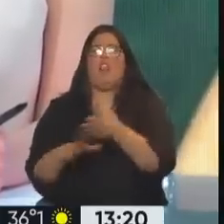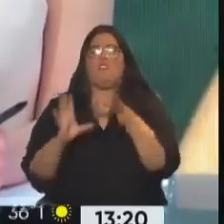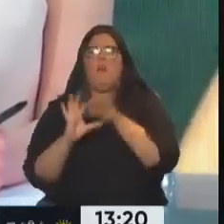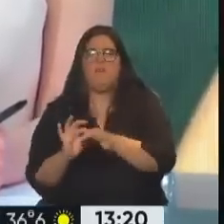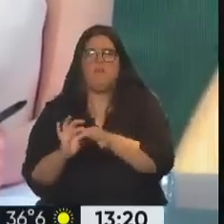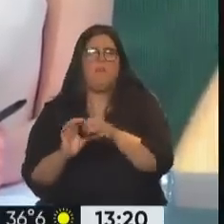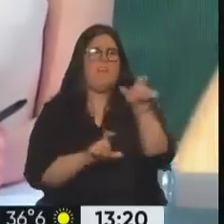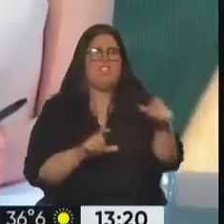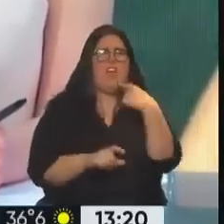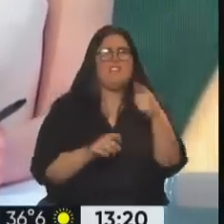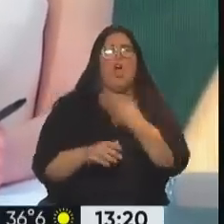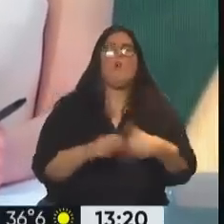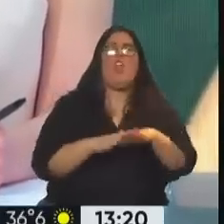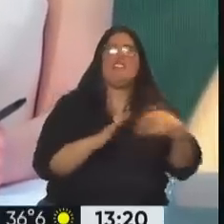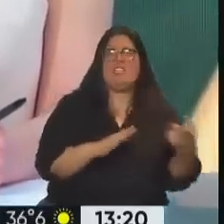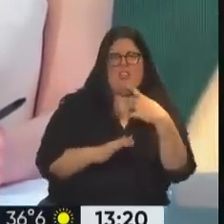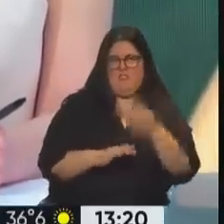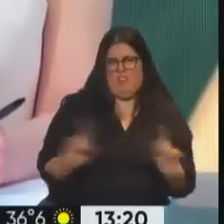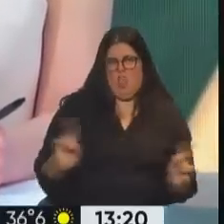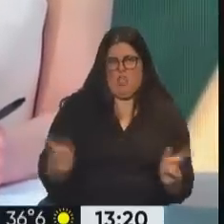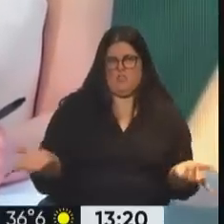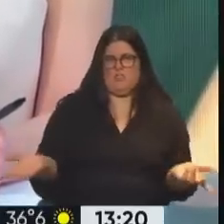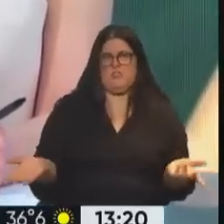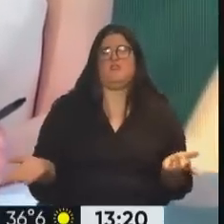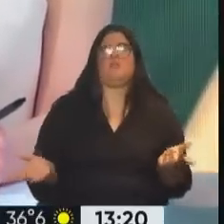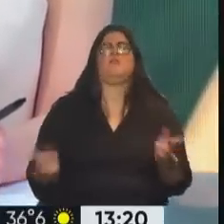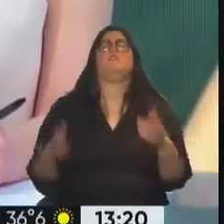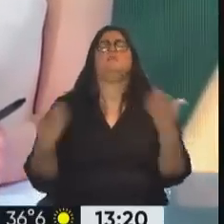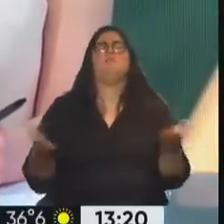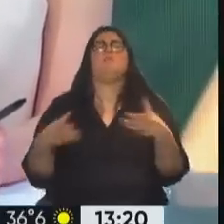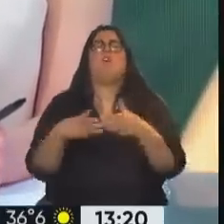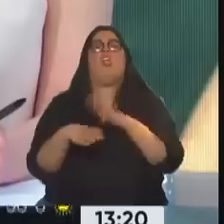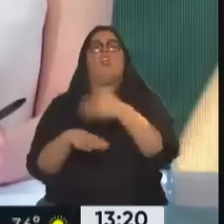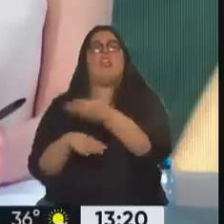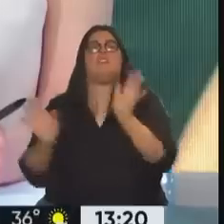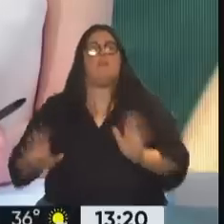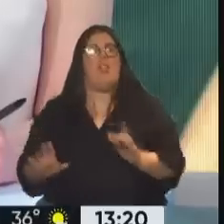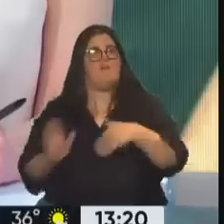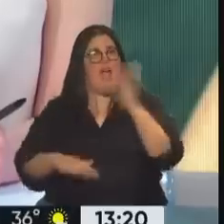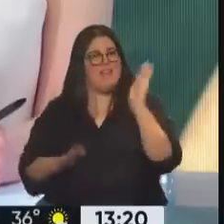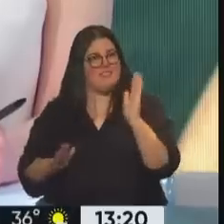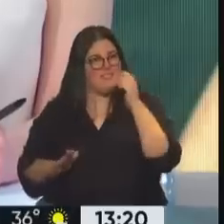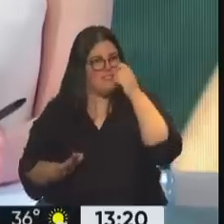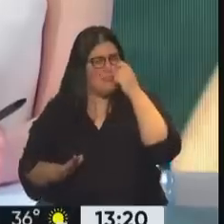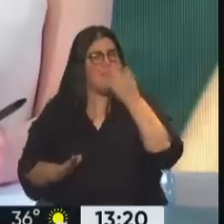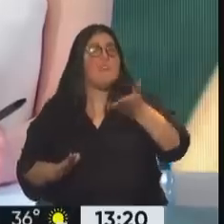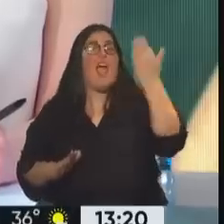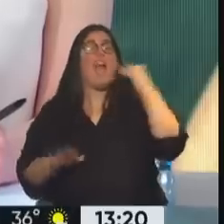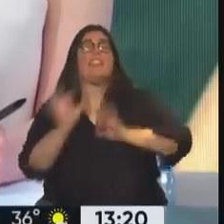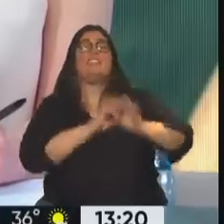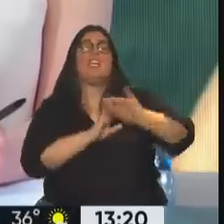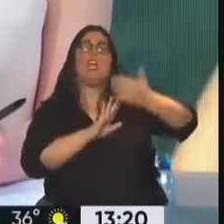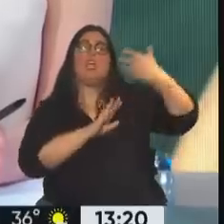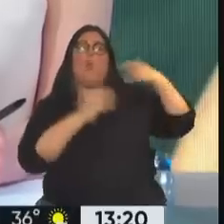gobierno de izquierda. Y lo segundo, hay una derecha más preparada, más prevenida. La cogimos un poco desprevenida a inicios del siglo,